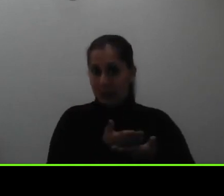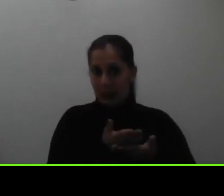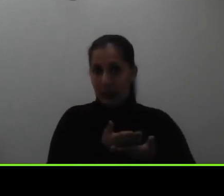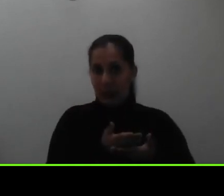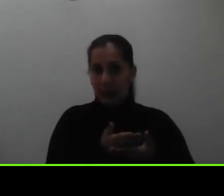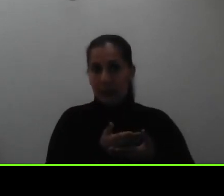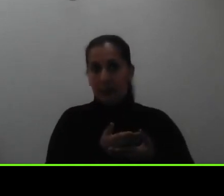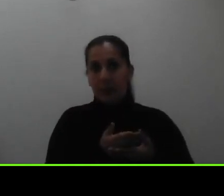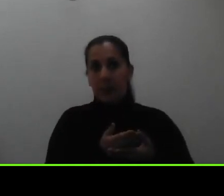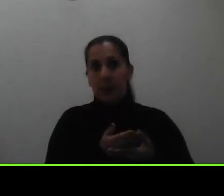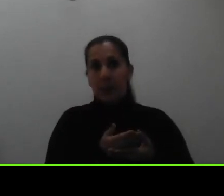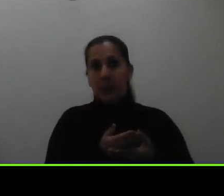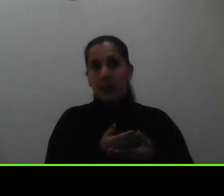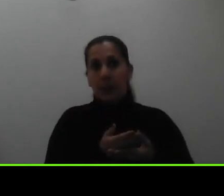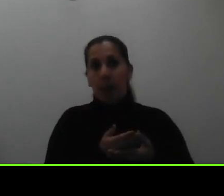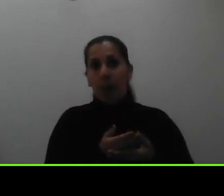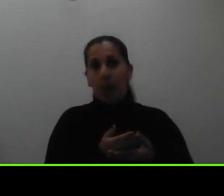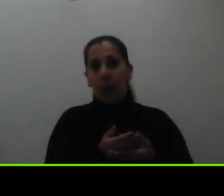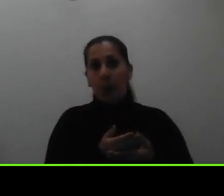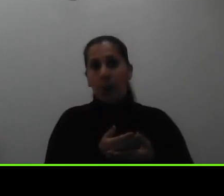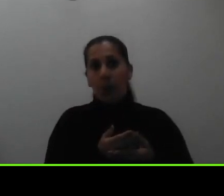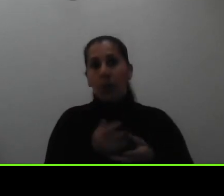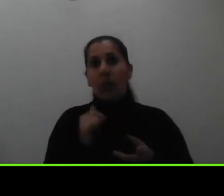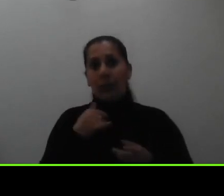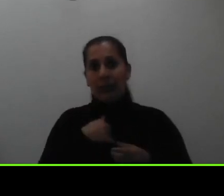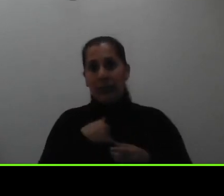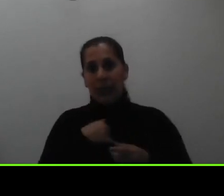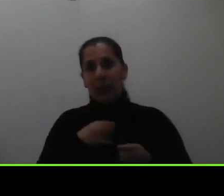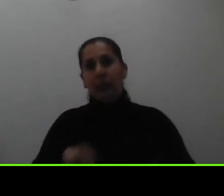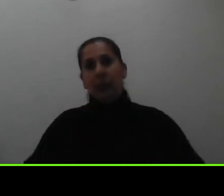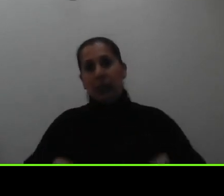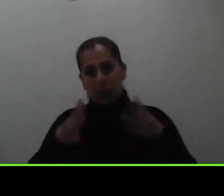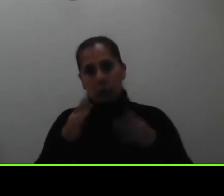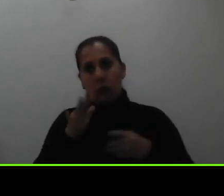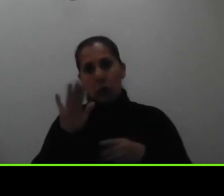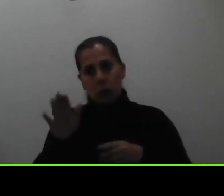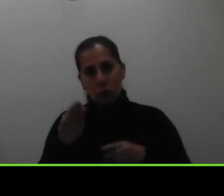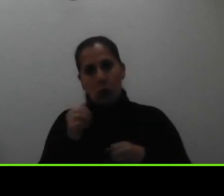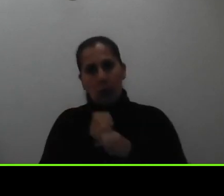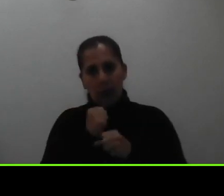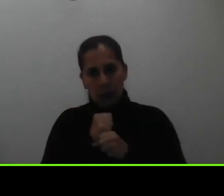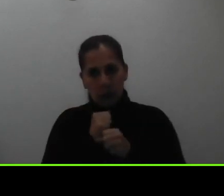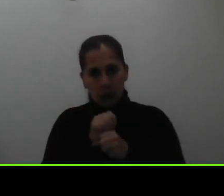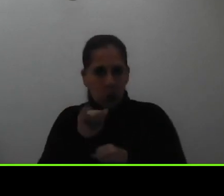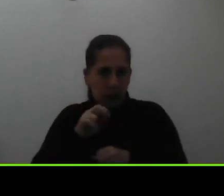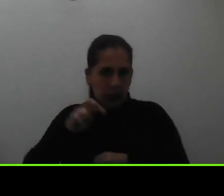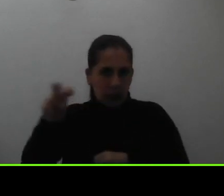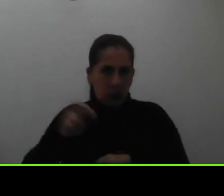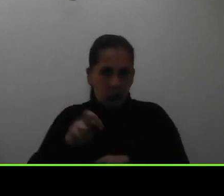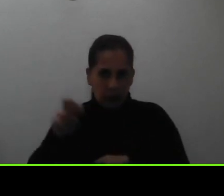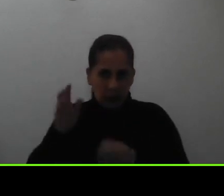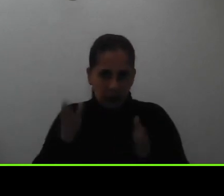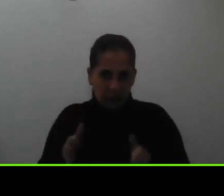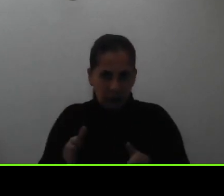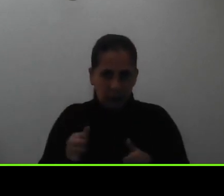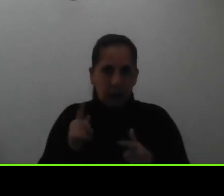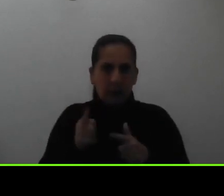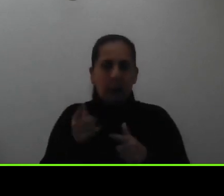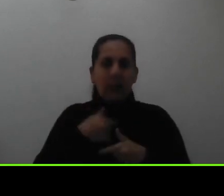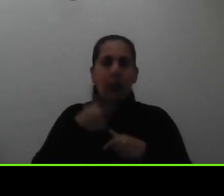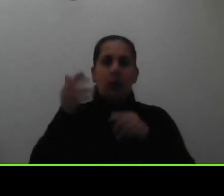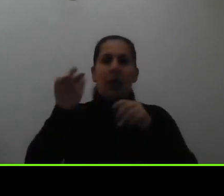que los que tienen costos en su operación como el transportista una una